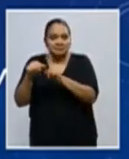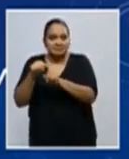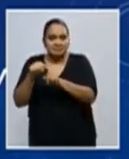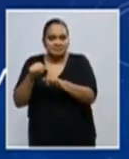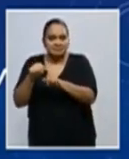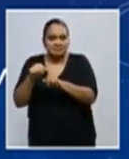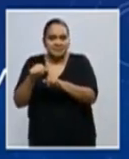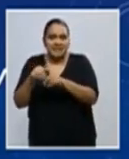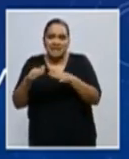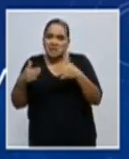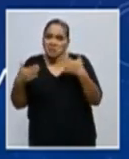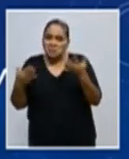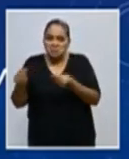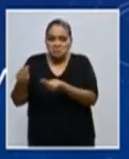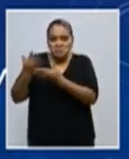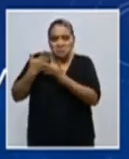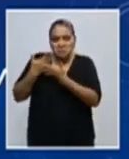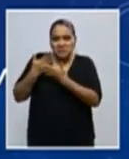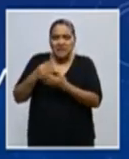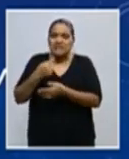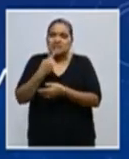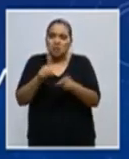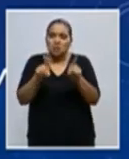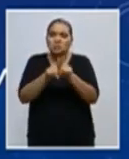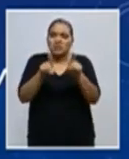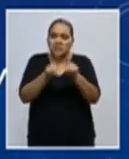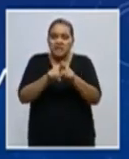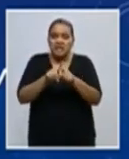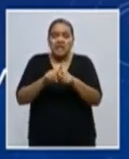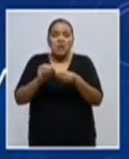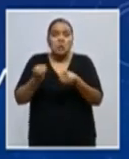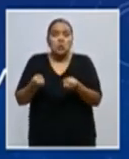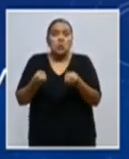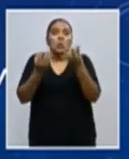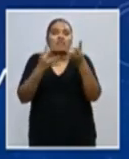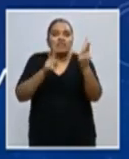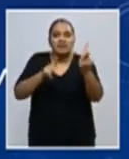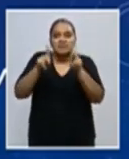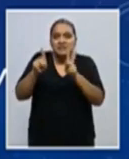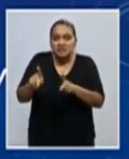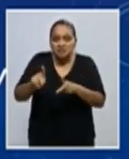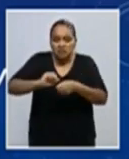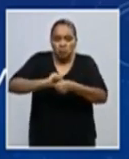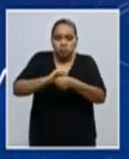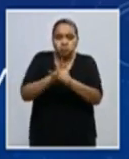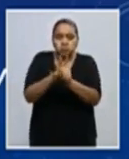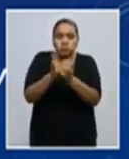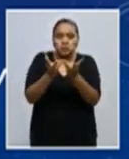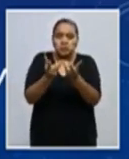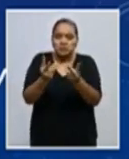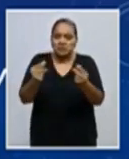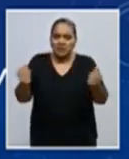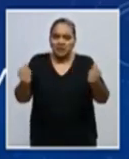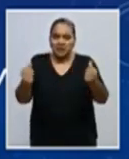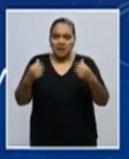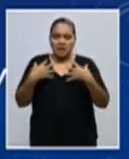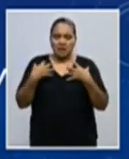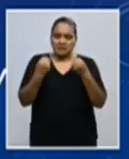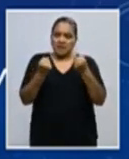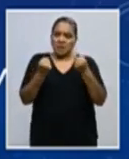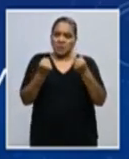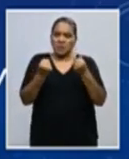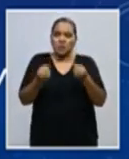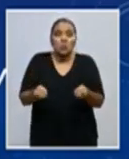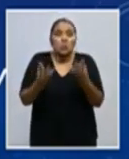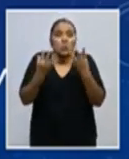Y es que, vean ustedes, qué importante el número de personas que se ha recuperado. Son 33 nuevos casos que